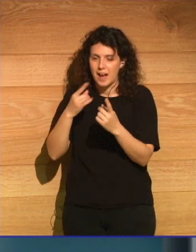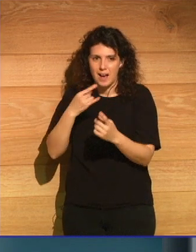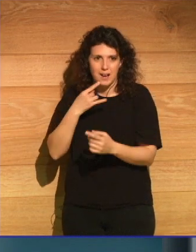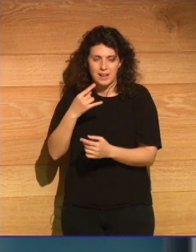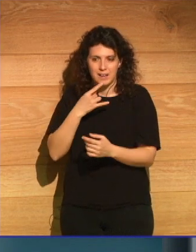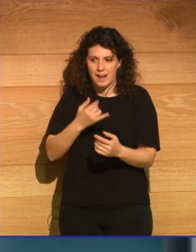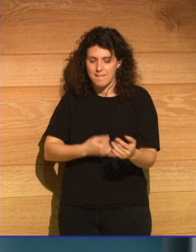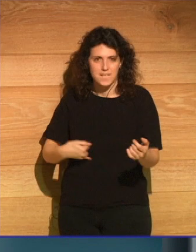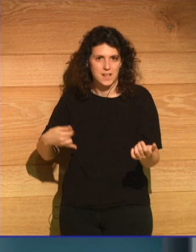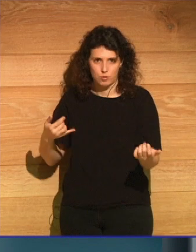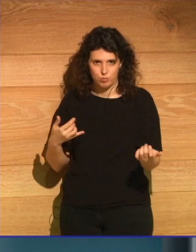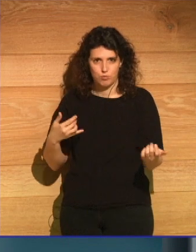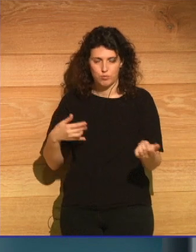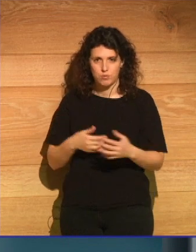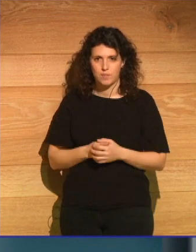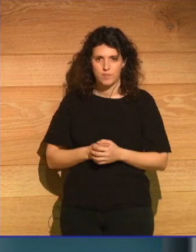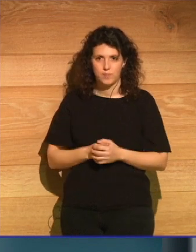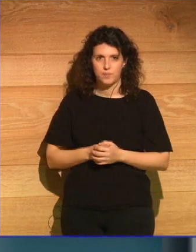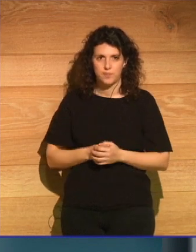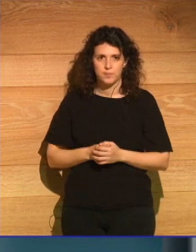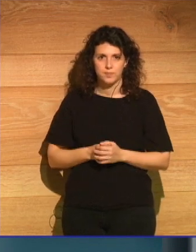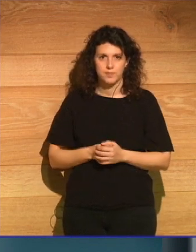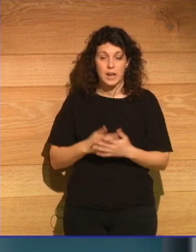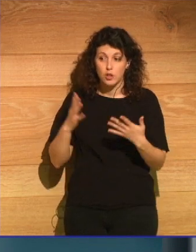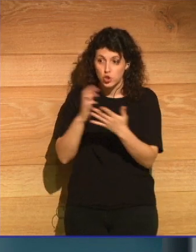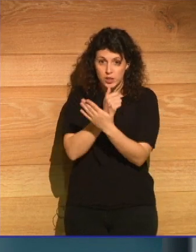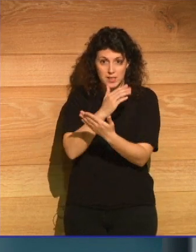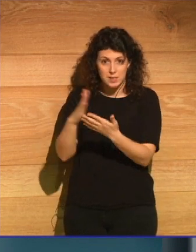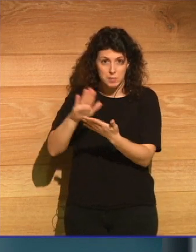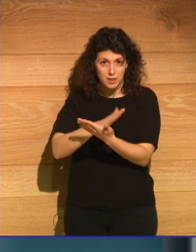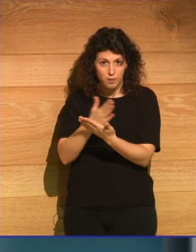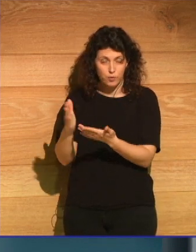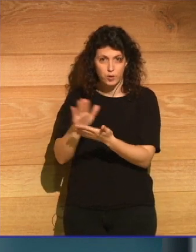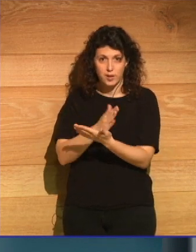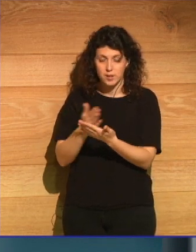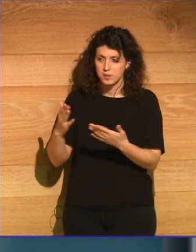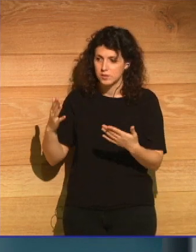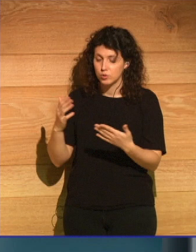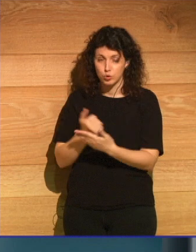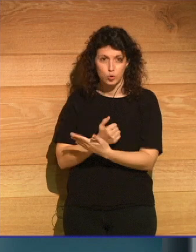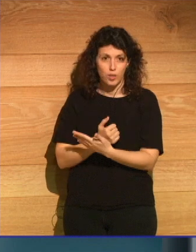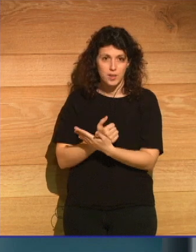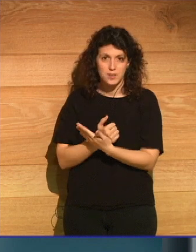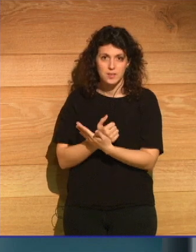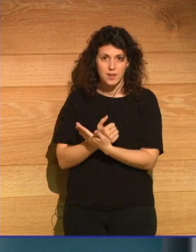El hecho es que las metáforas no son inocentes,